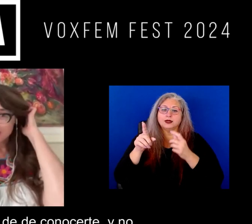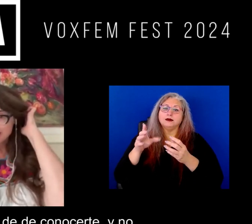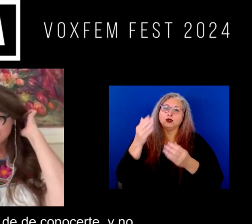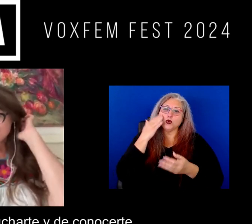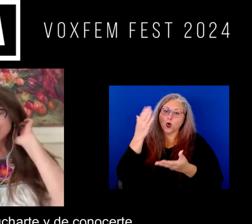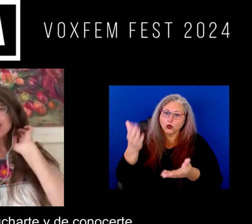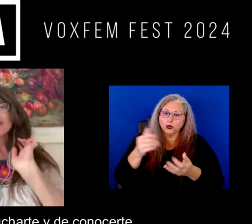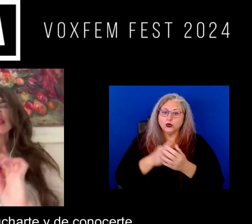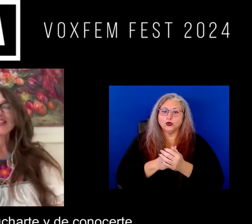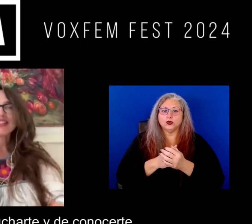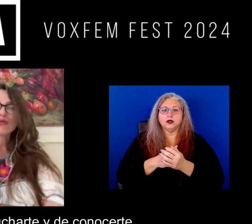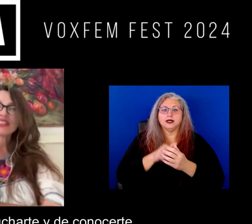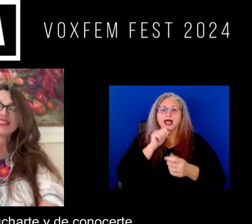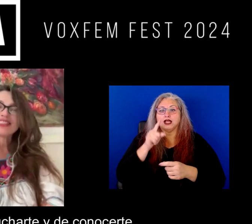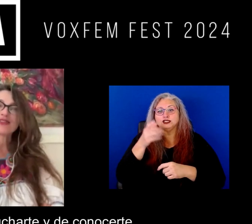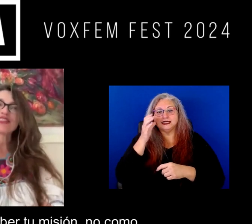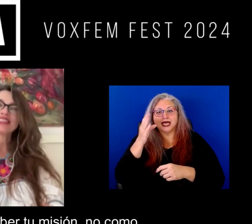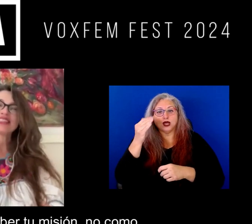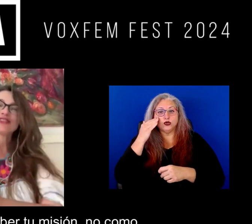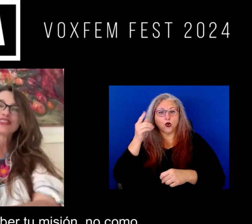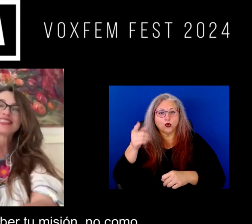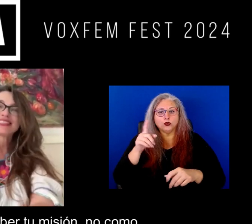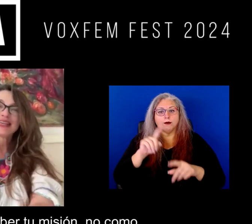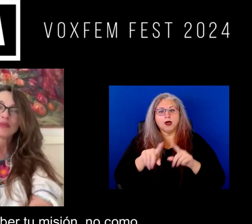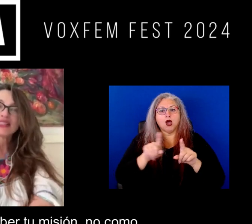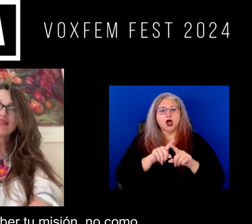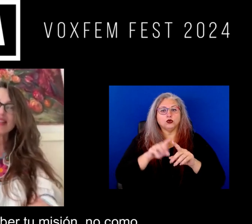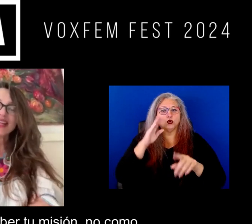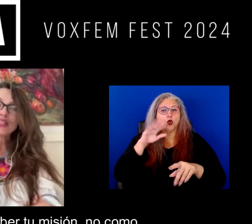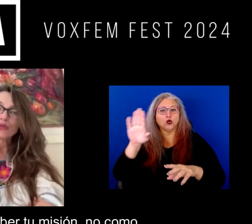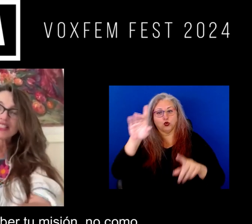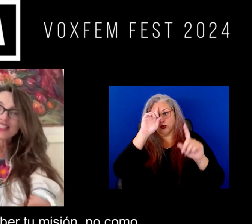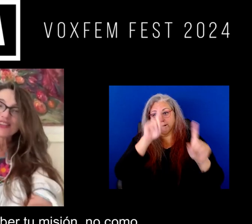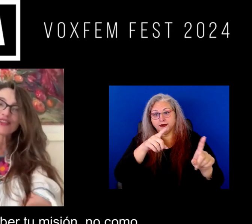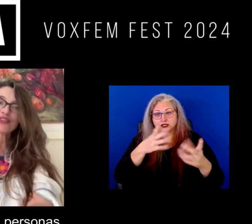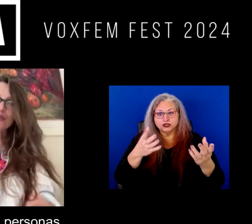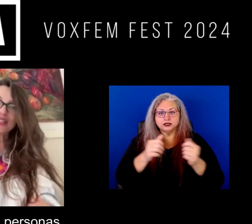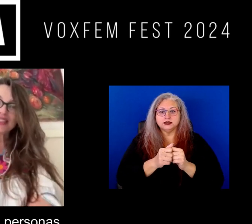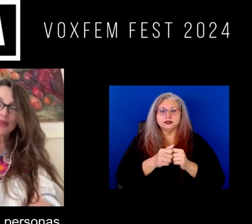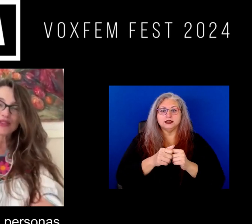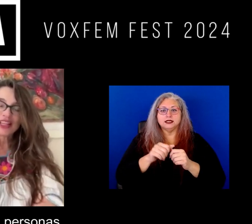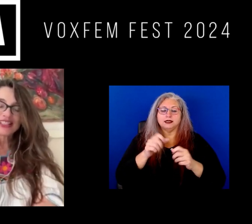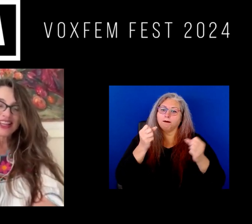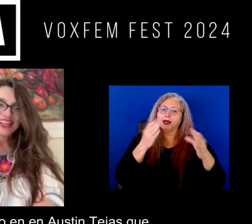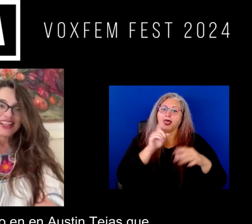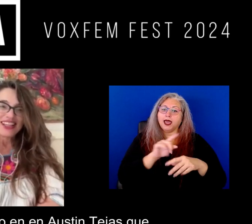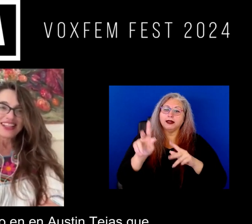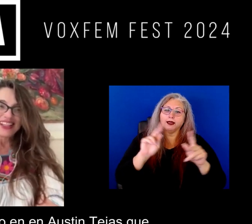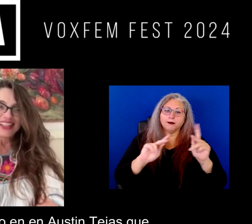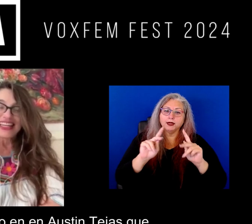conocerte, y no solamente de escucharte y de conocerte, sino también saber tu misión, ¿no? Como tantas personas